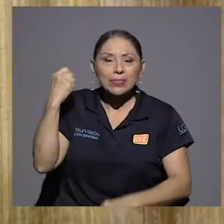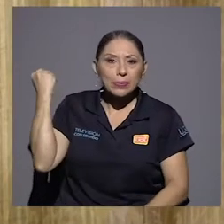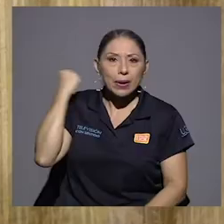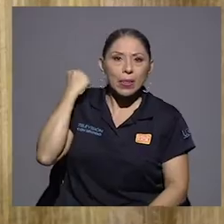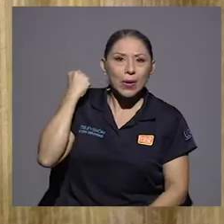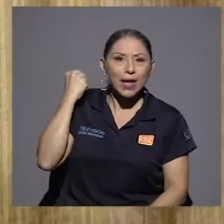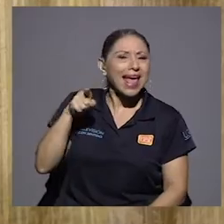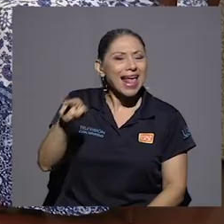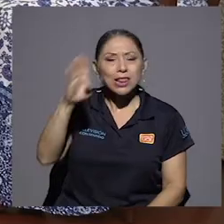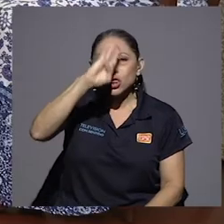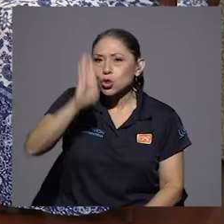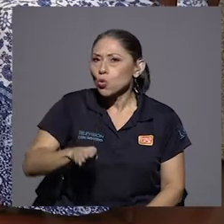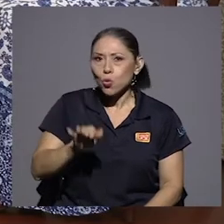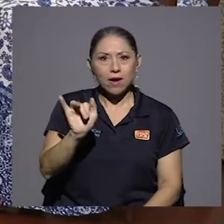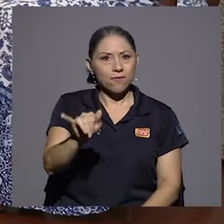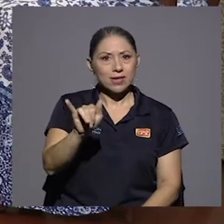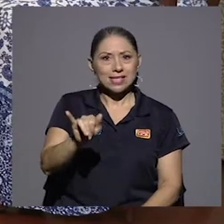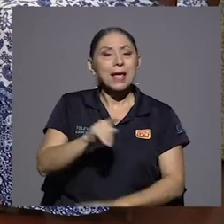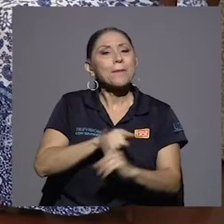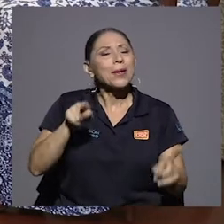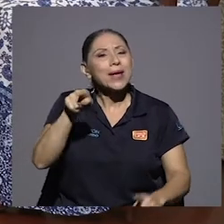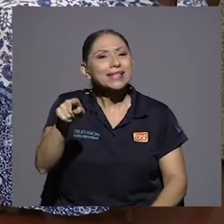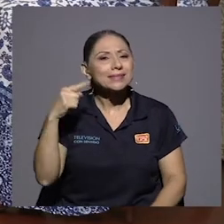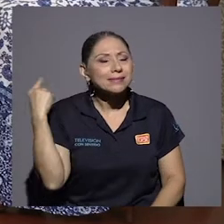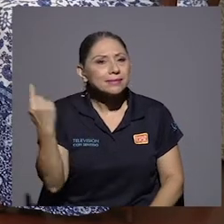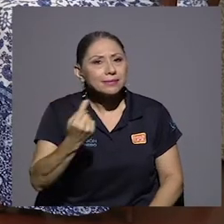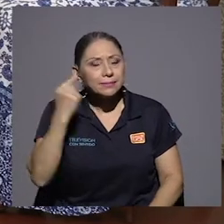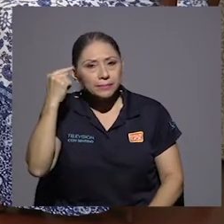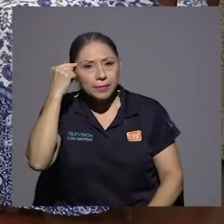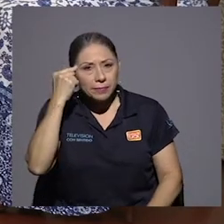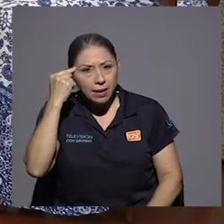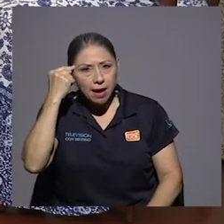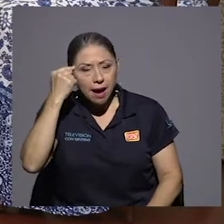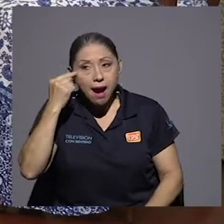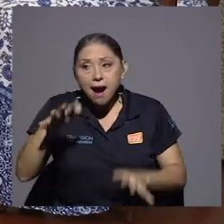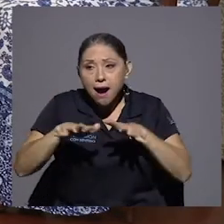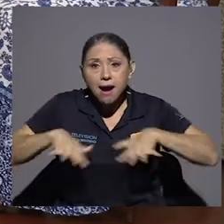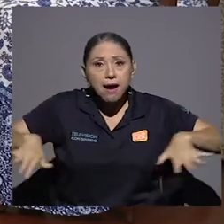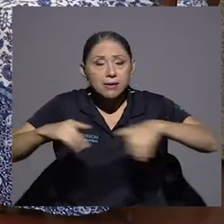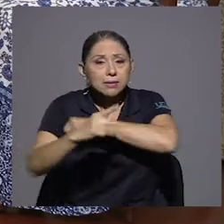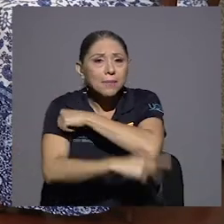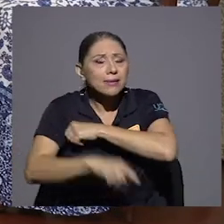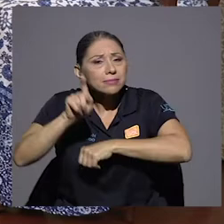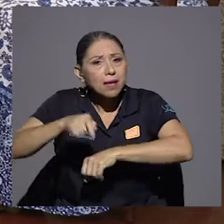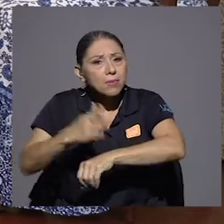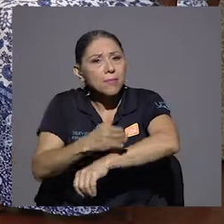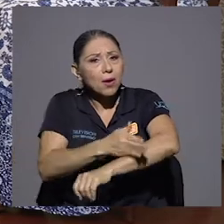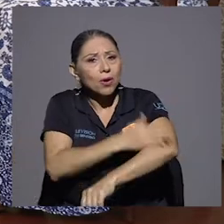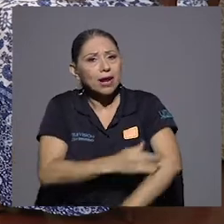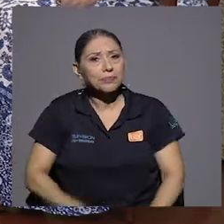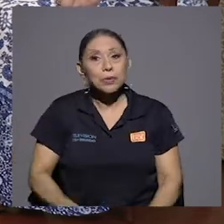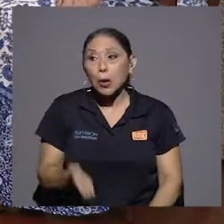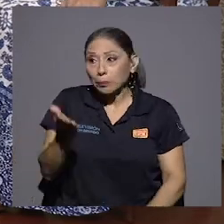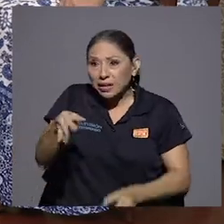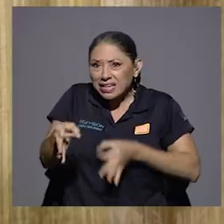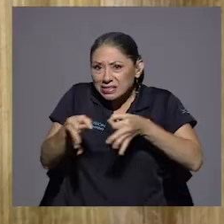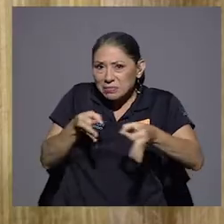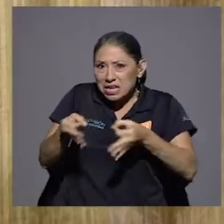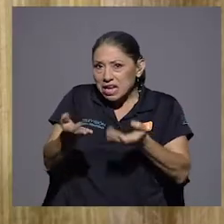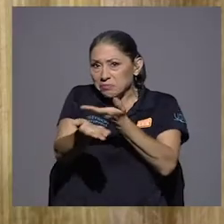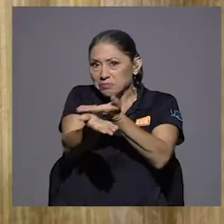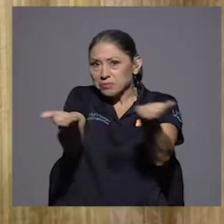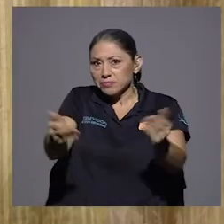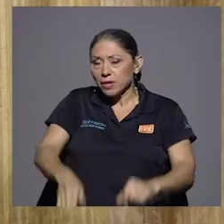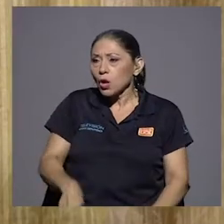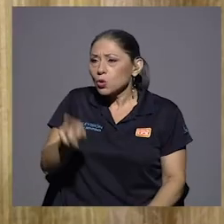siempre lo pensó así. Siempre él pensó que este país tenía que mejorar. Explíqueles a la gente, porque lo que usted está